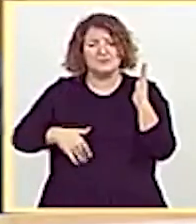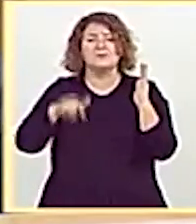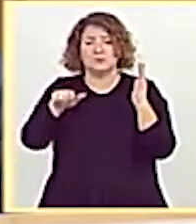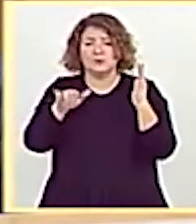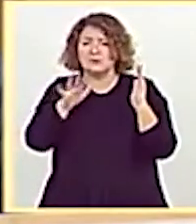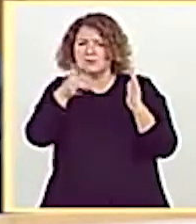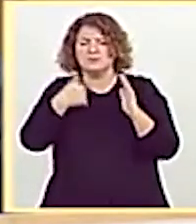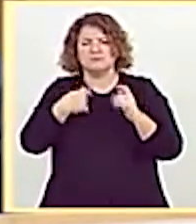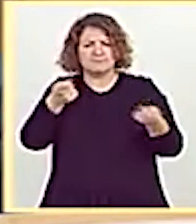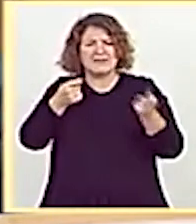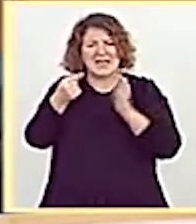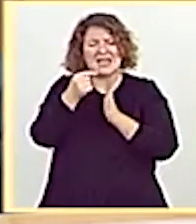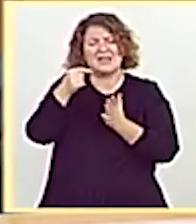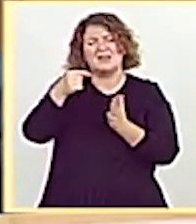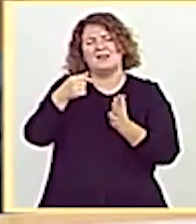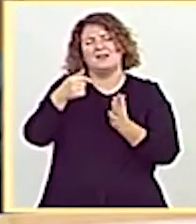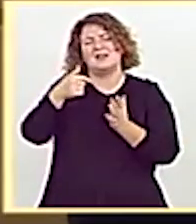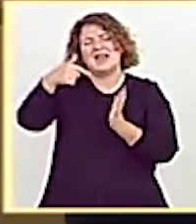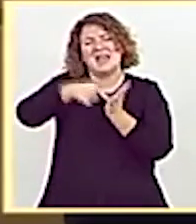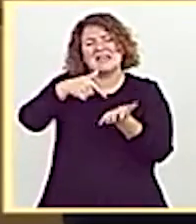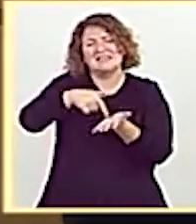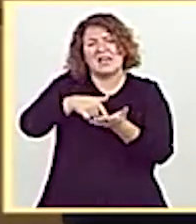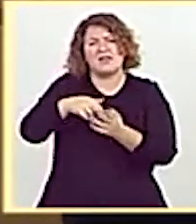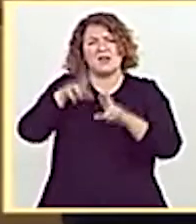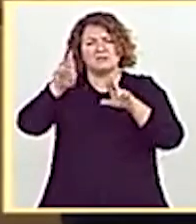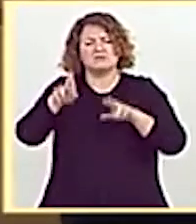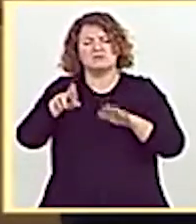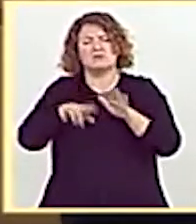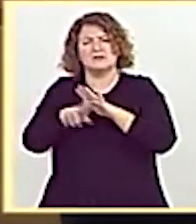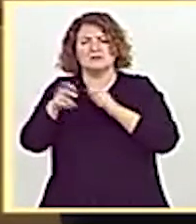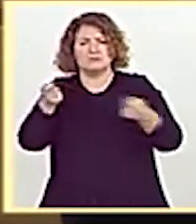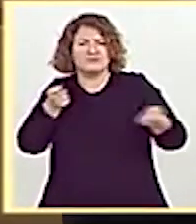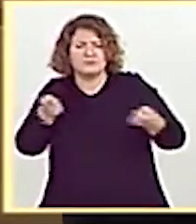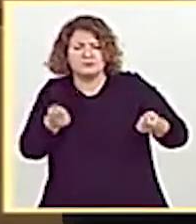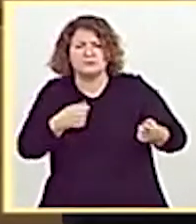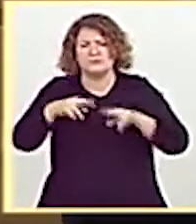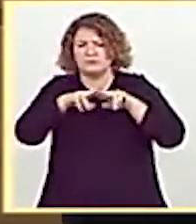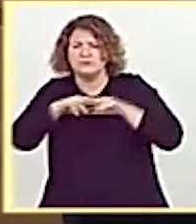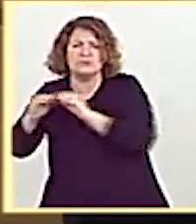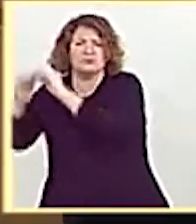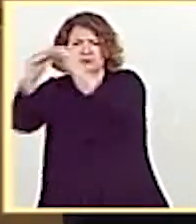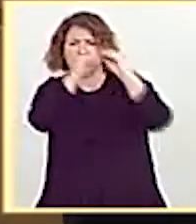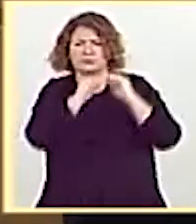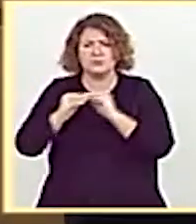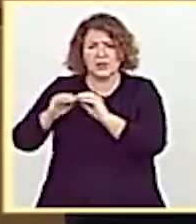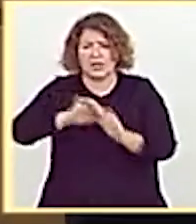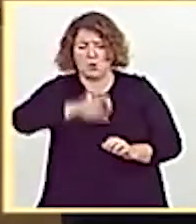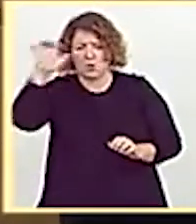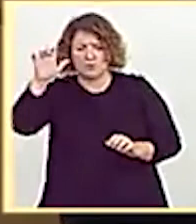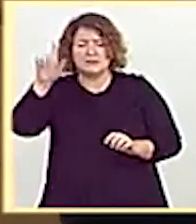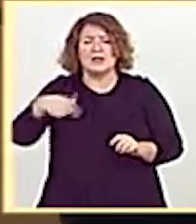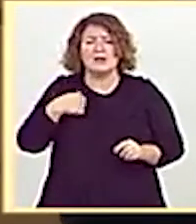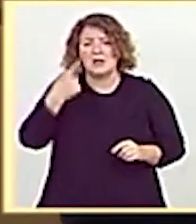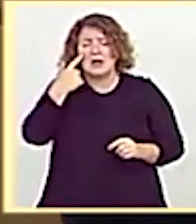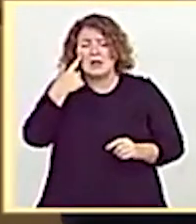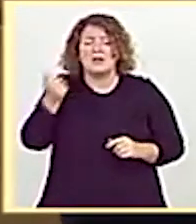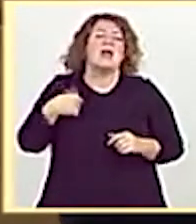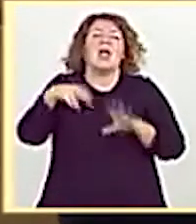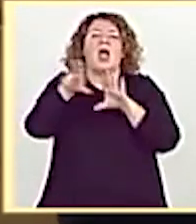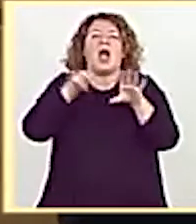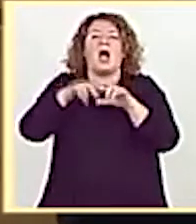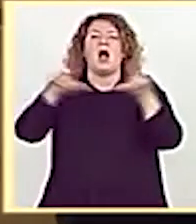exigencias regulatorias y colocar a los distintos operadores en un plano de igualdad en la competencia, tanto los operadores de los servicios